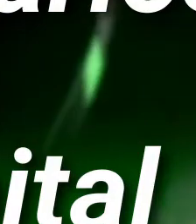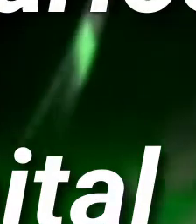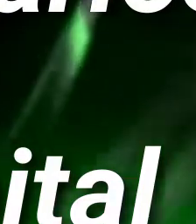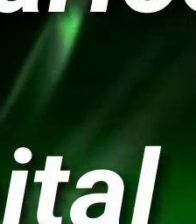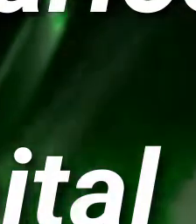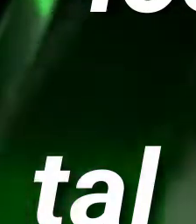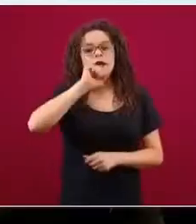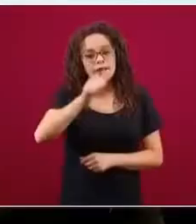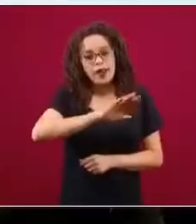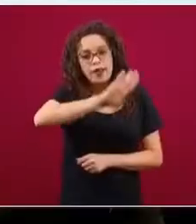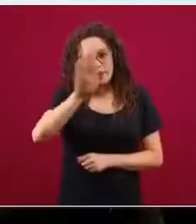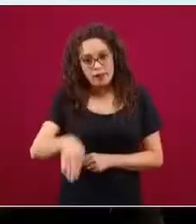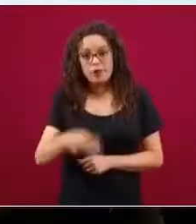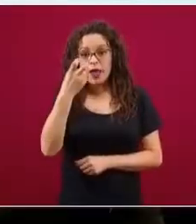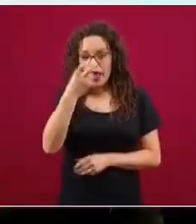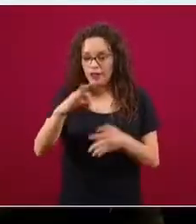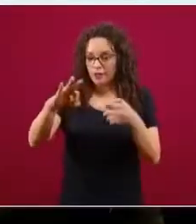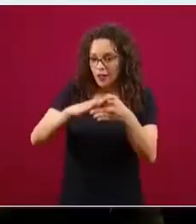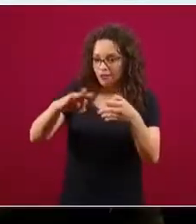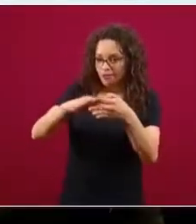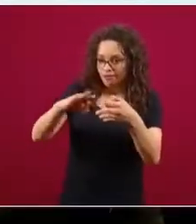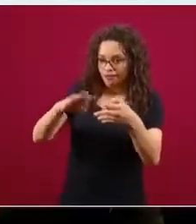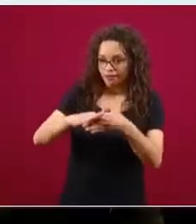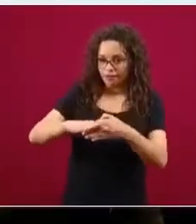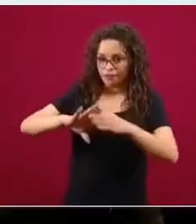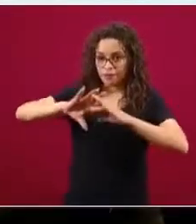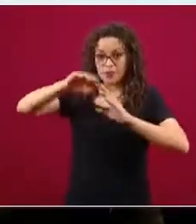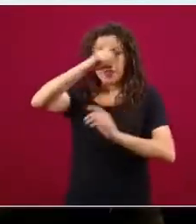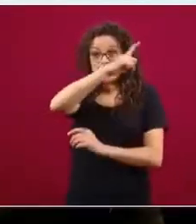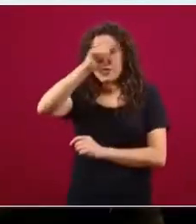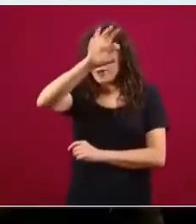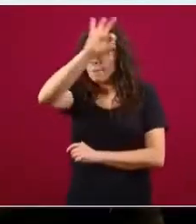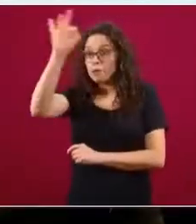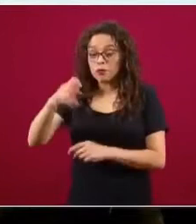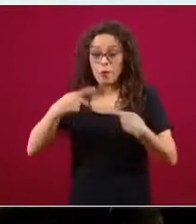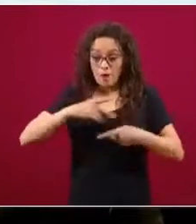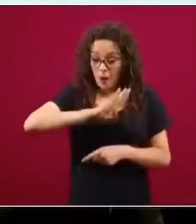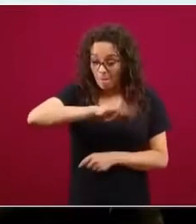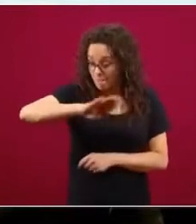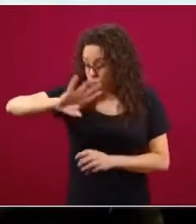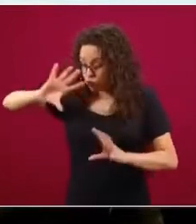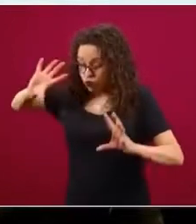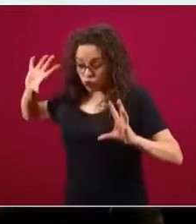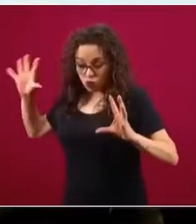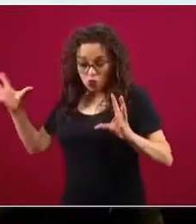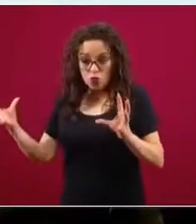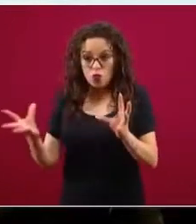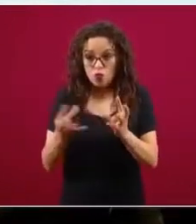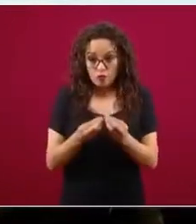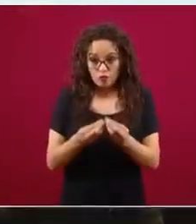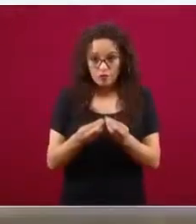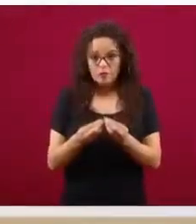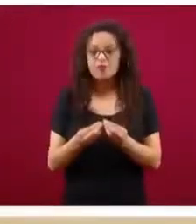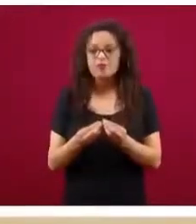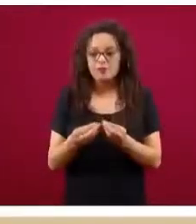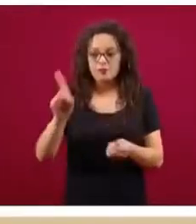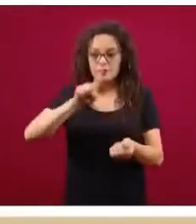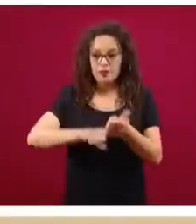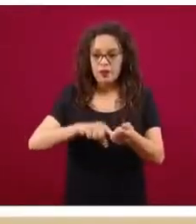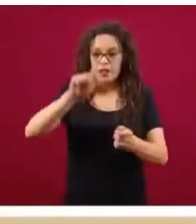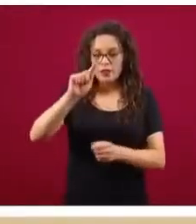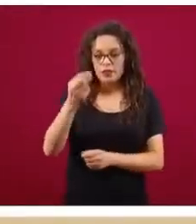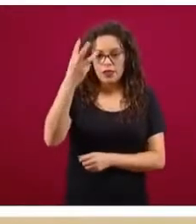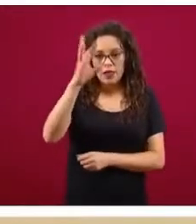¿Qué es el total de las defunciones, del 100% de las defunciones en la última fecha? 73